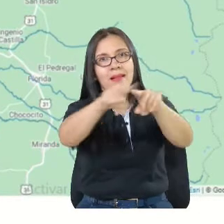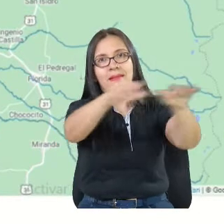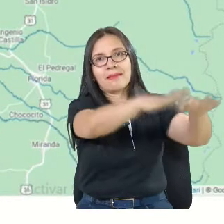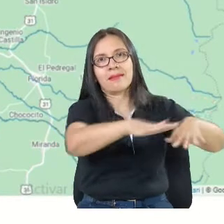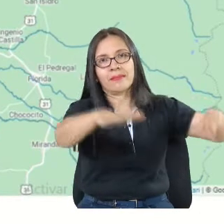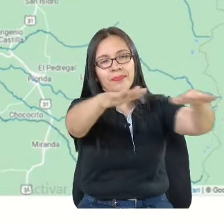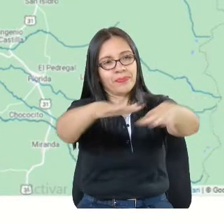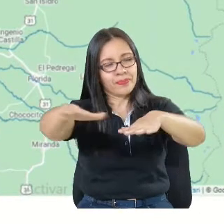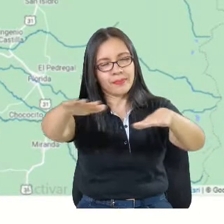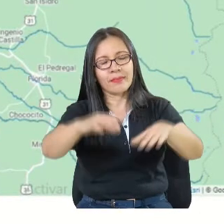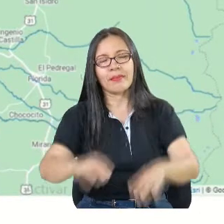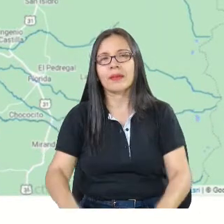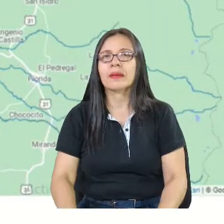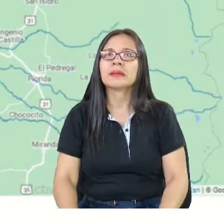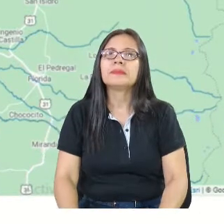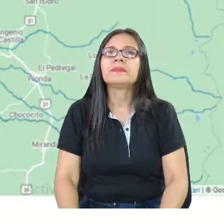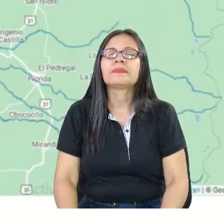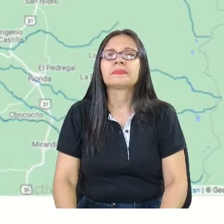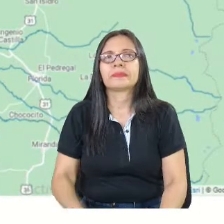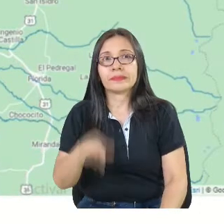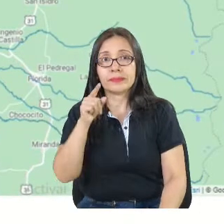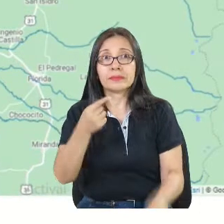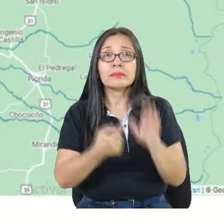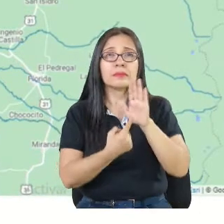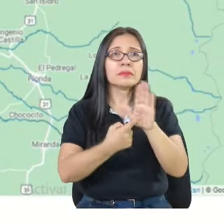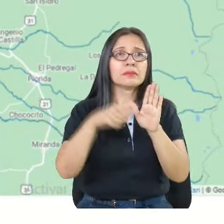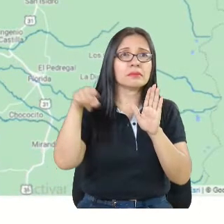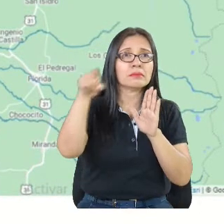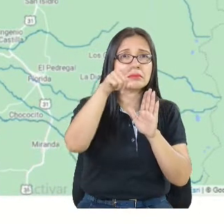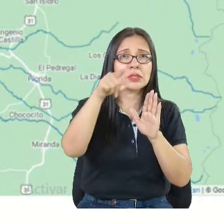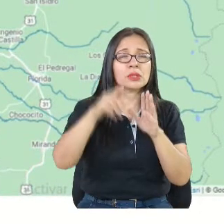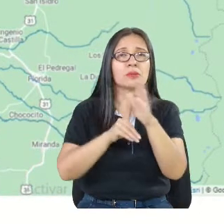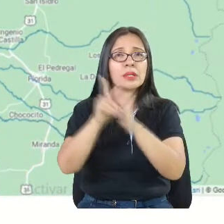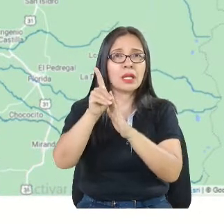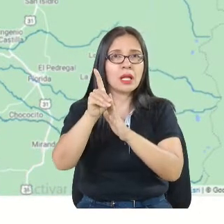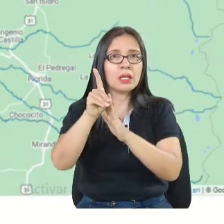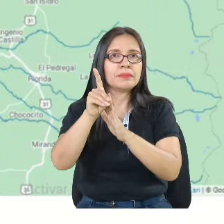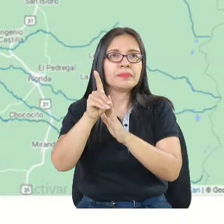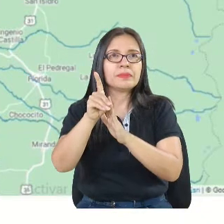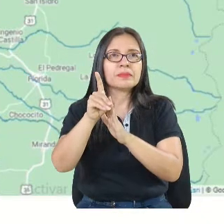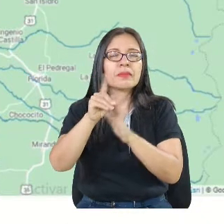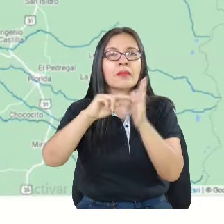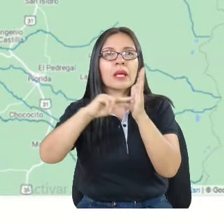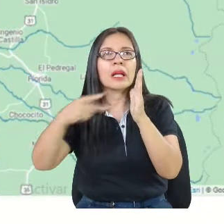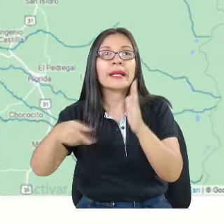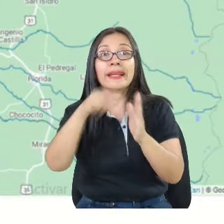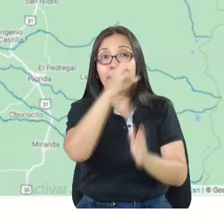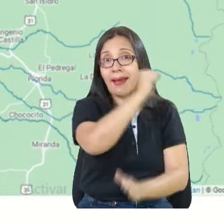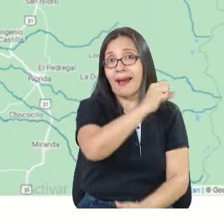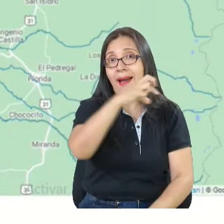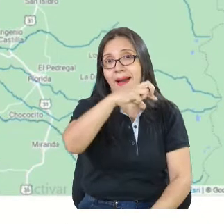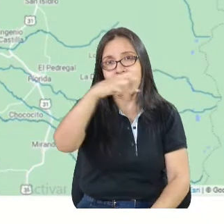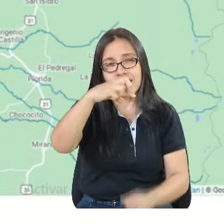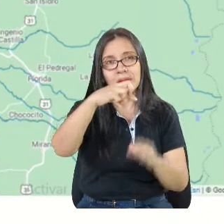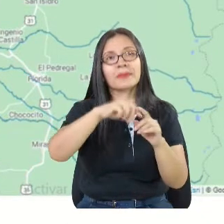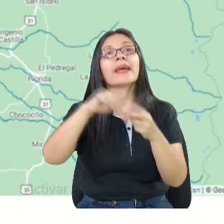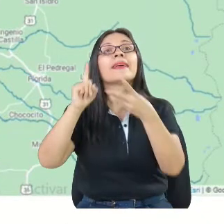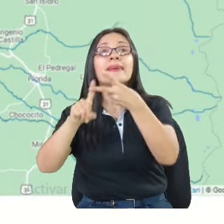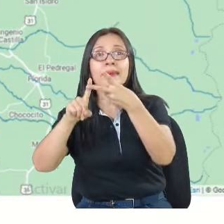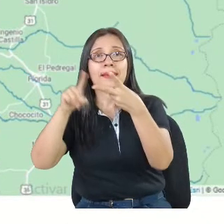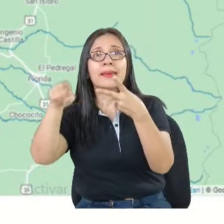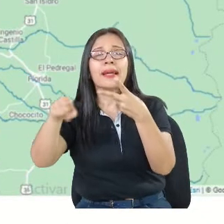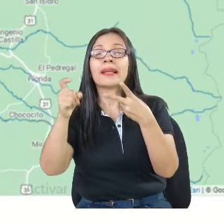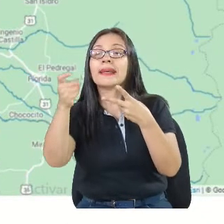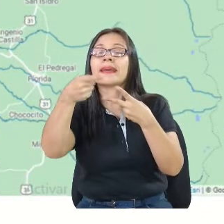Y aquí tenemos básicamente estos avances en desarrollo tecnológico, la app y el geoportal. El geoportal